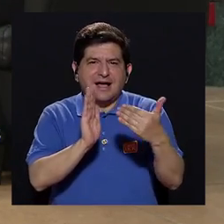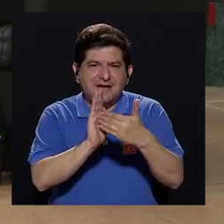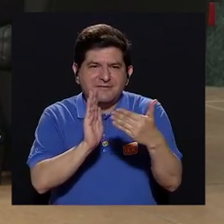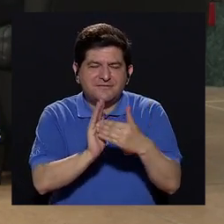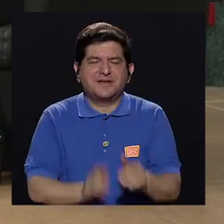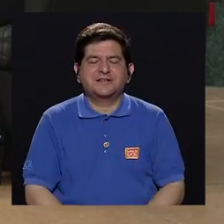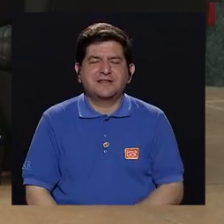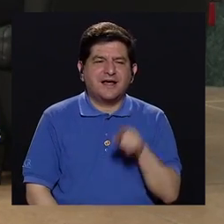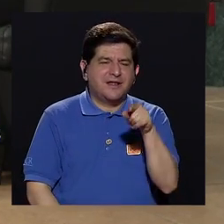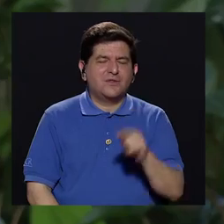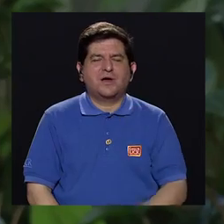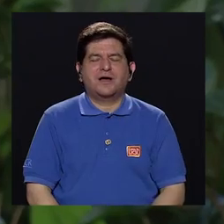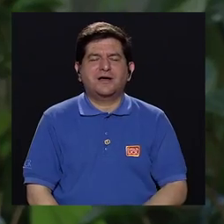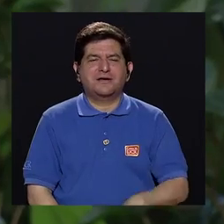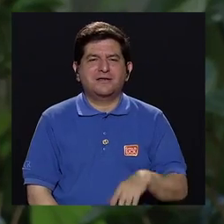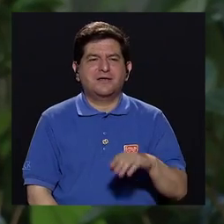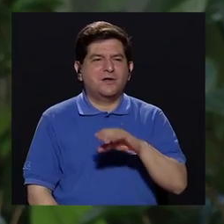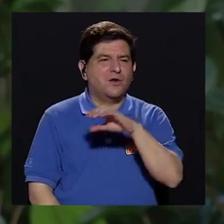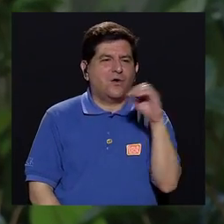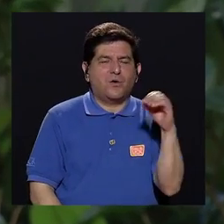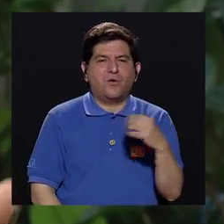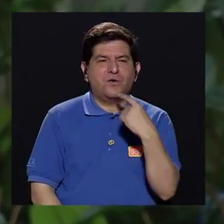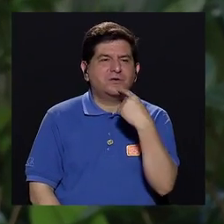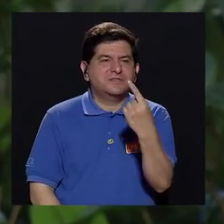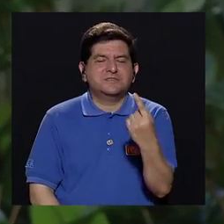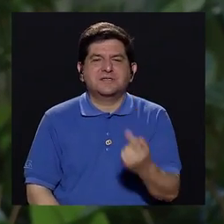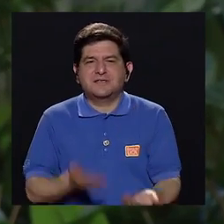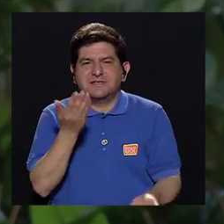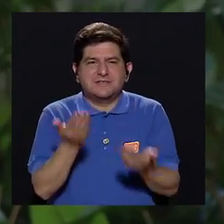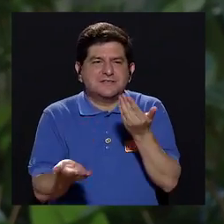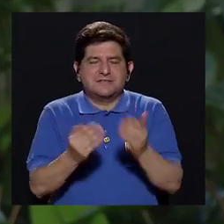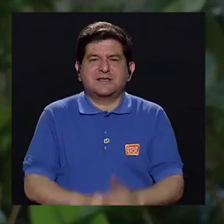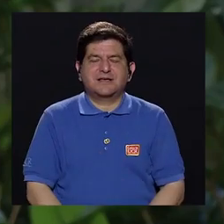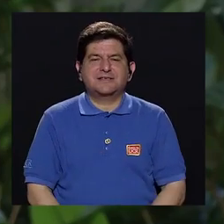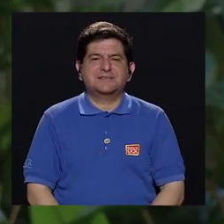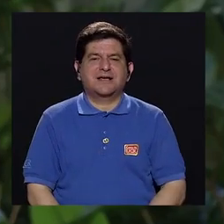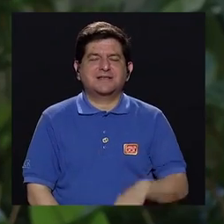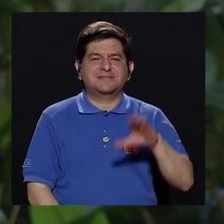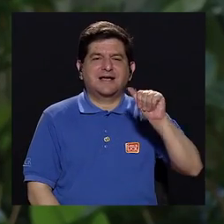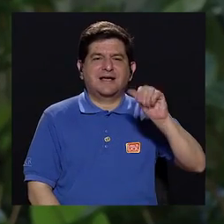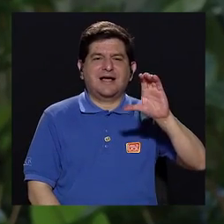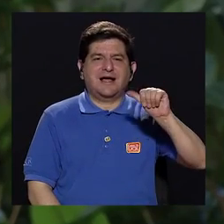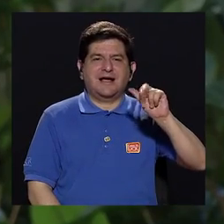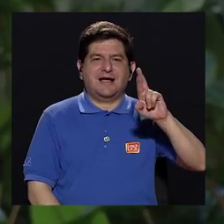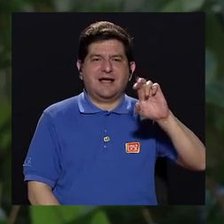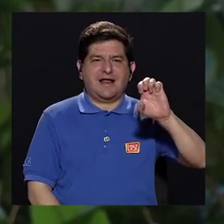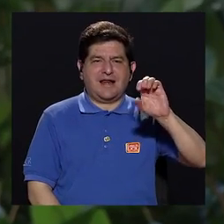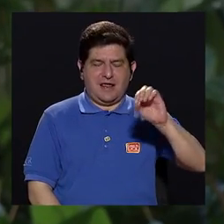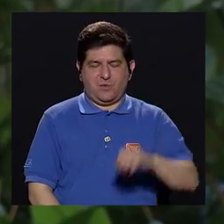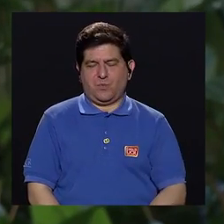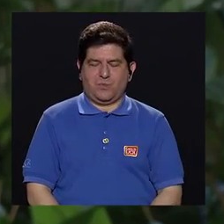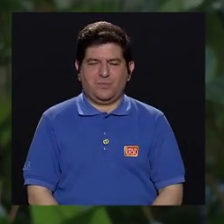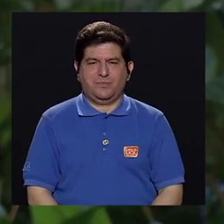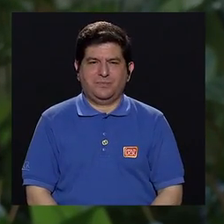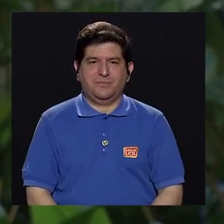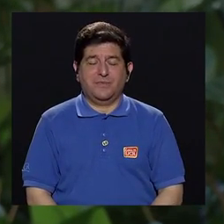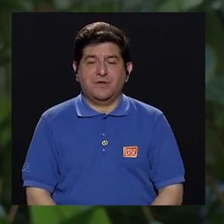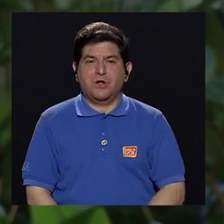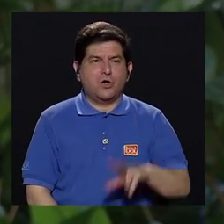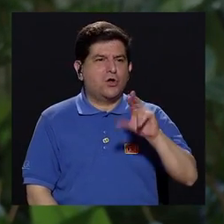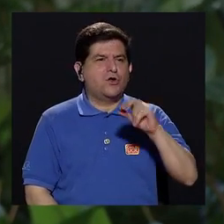como... Como encrochado. Lo que se conoce como exactamente, cacareo. Y no, no puedo lo hacer.